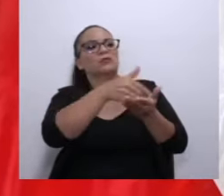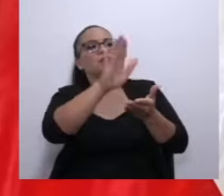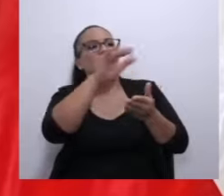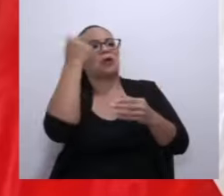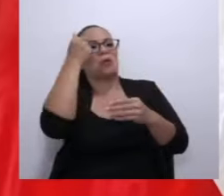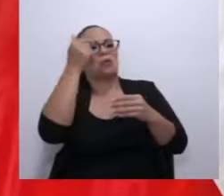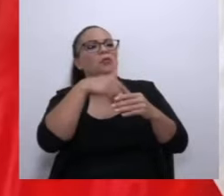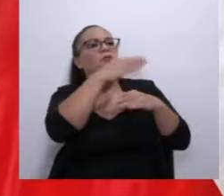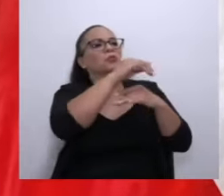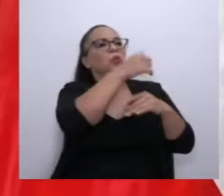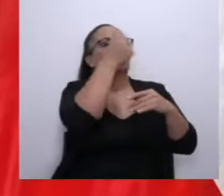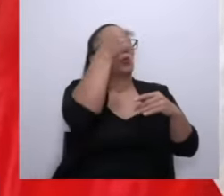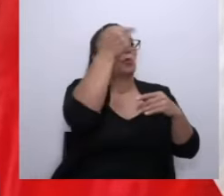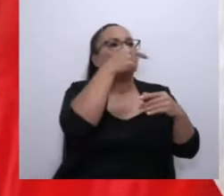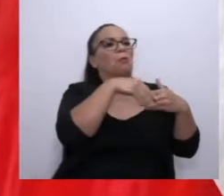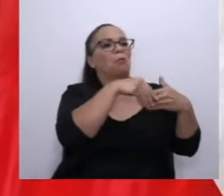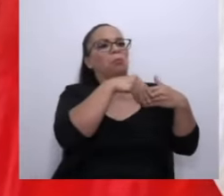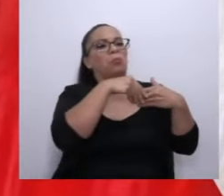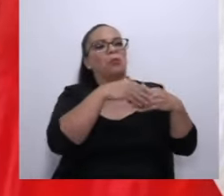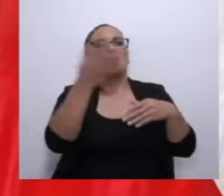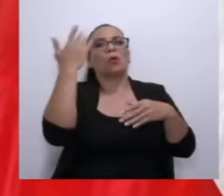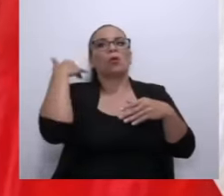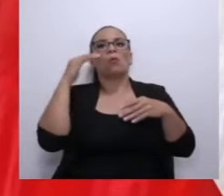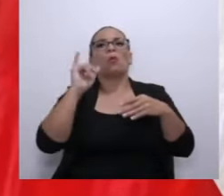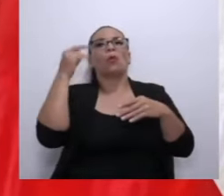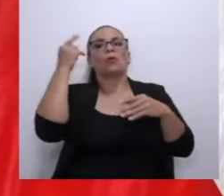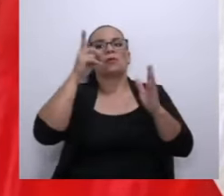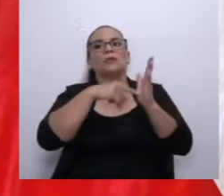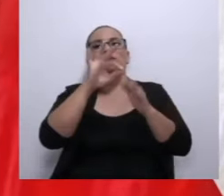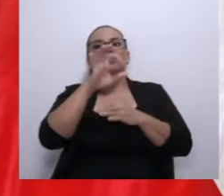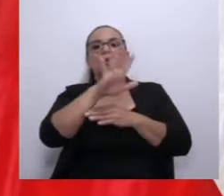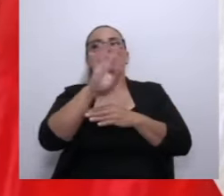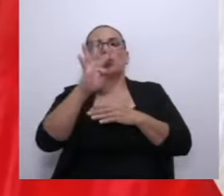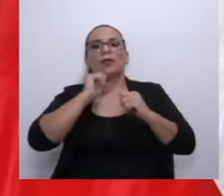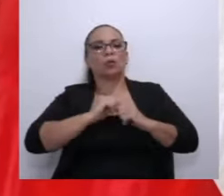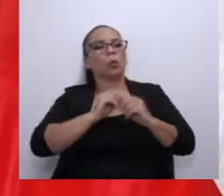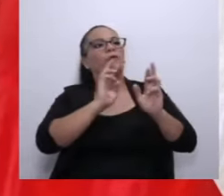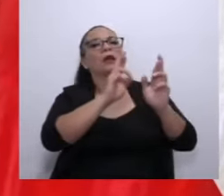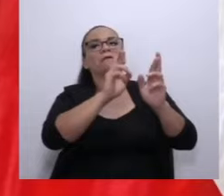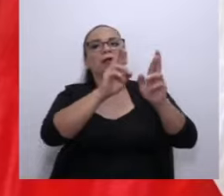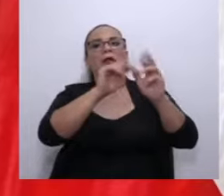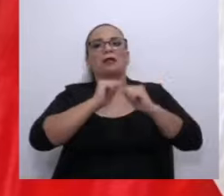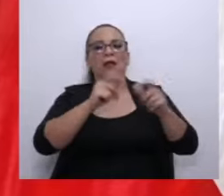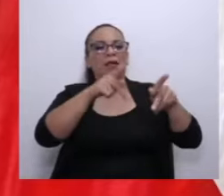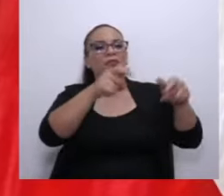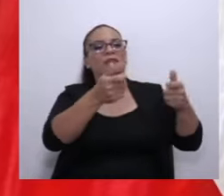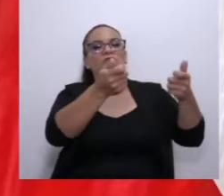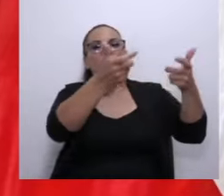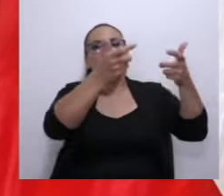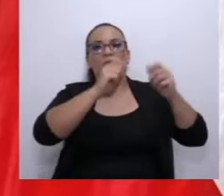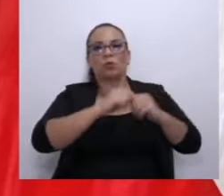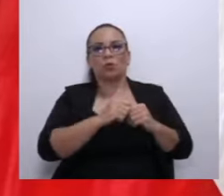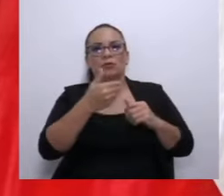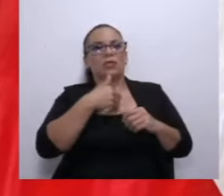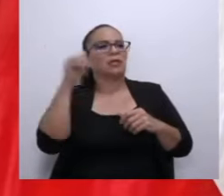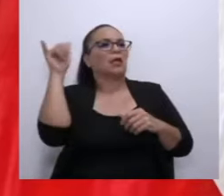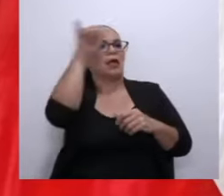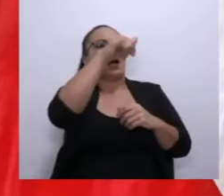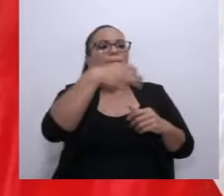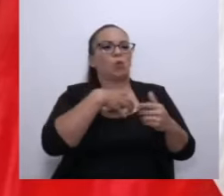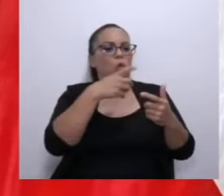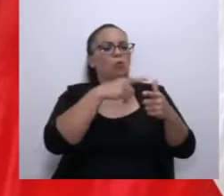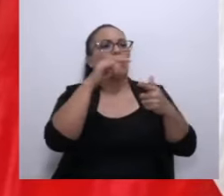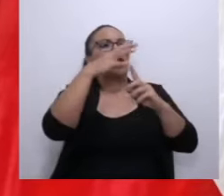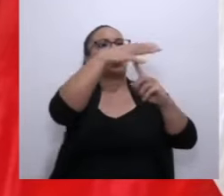gobierno, como los gobiernos de 1954, que le han regalado a esta gente, que tiene sus aviones, sus helicópteros, sus